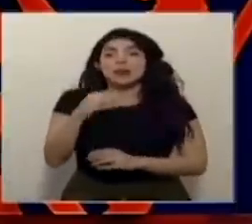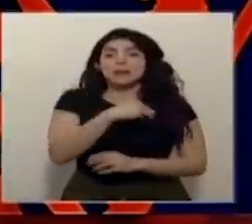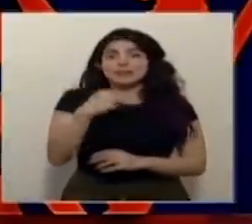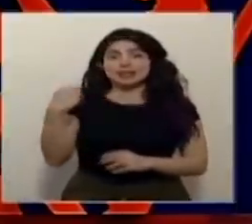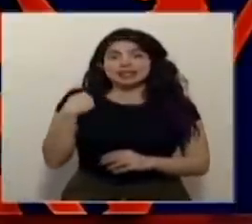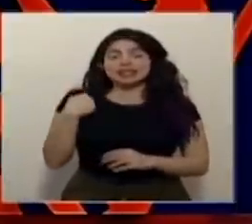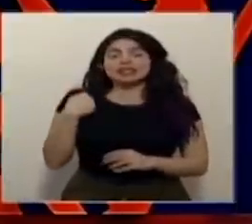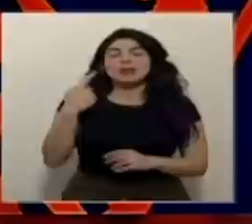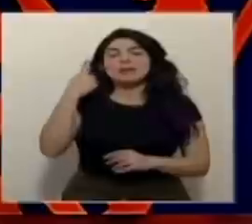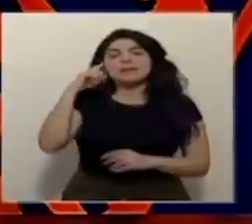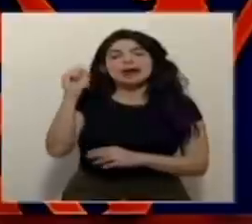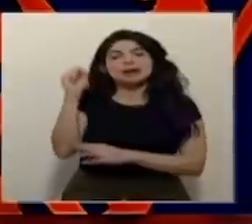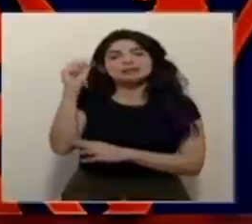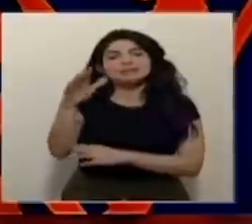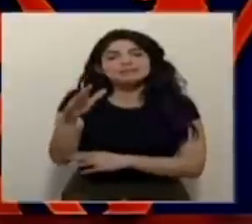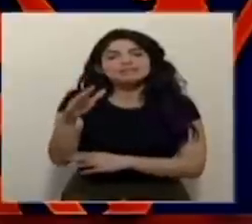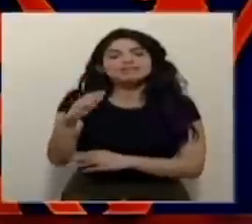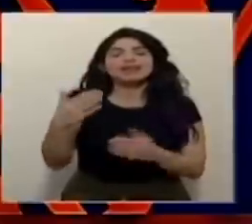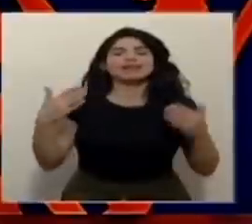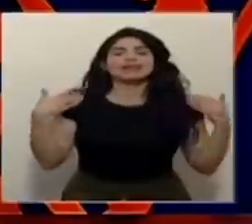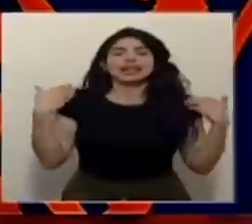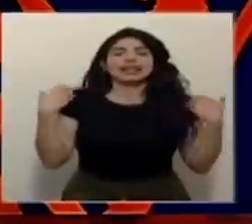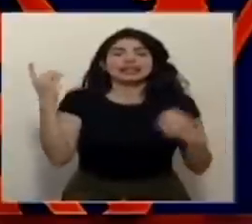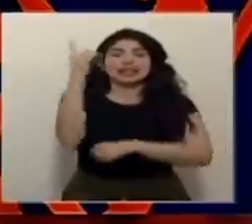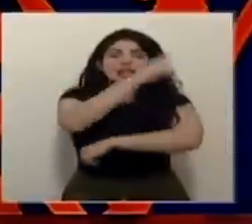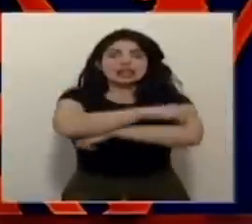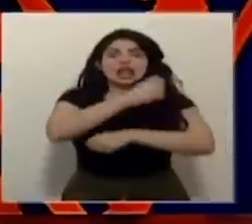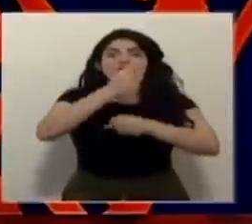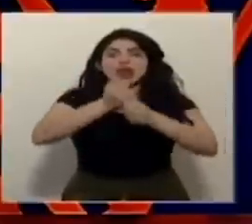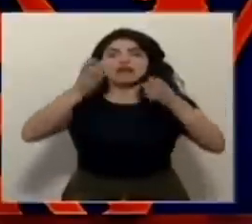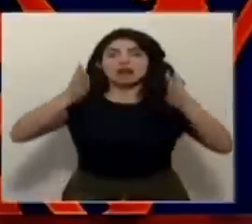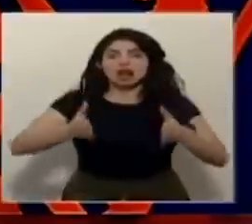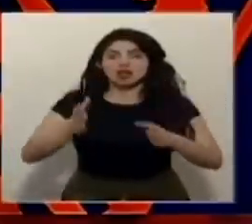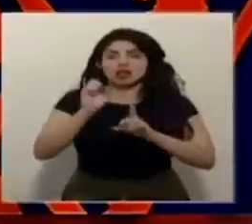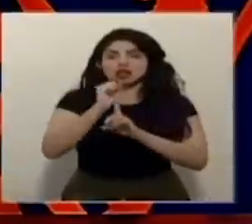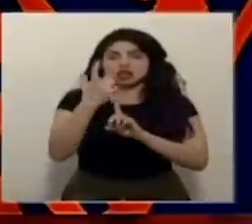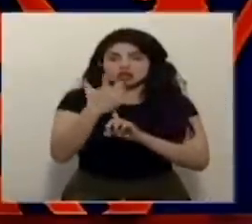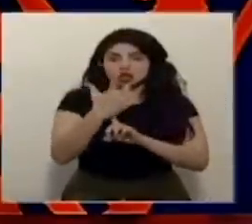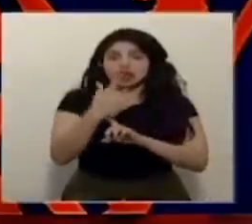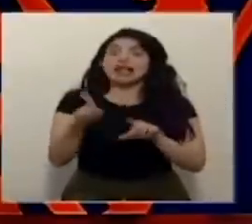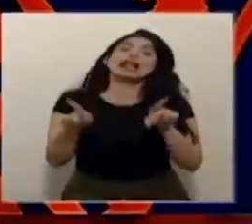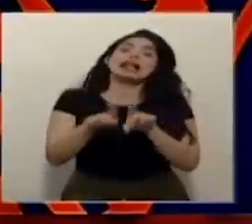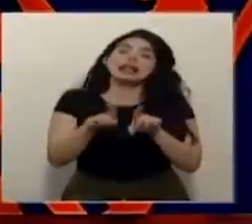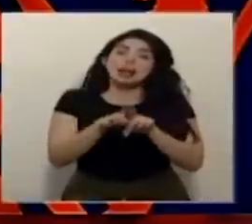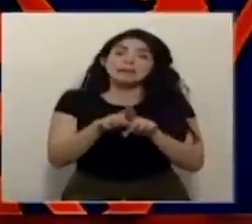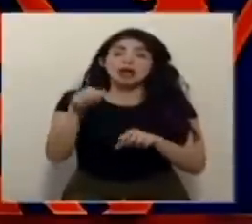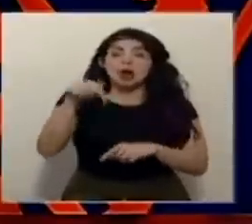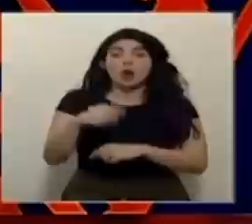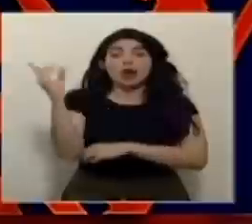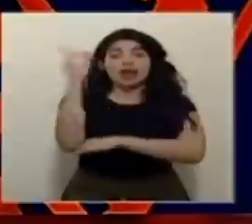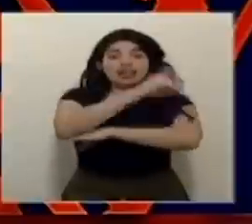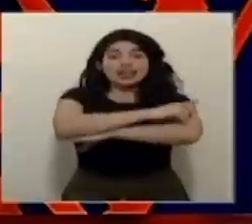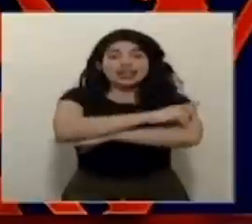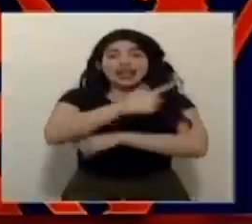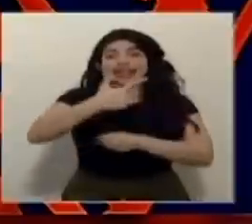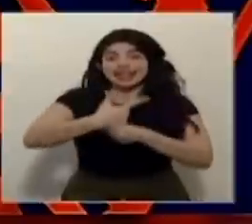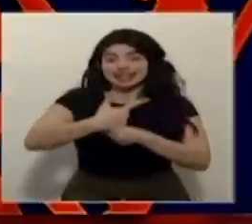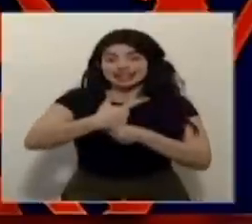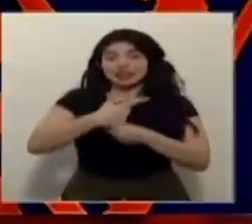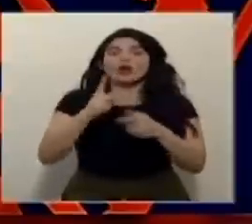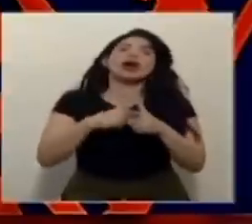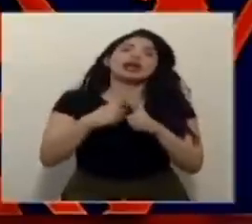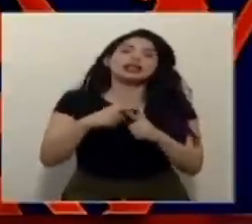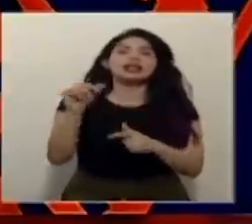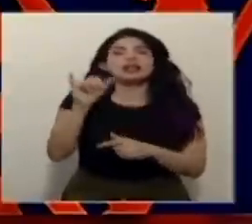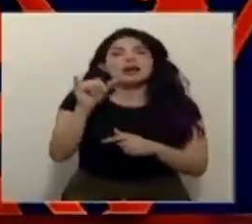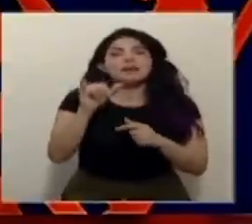ministro, para brindarle un feliz día a todos los trabajadores sociales. Y también hoy es el día del ESCO. Entonces,